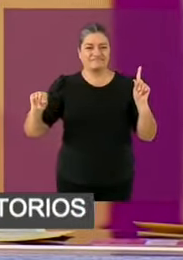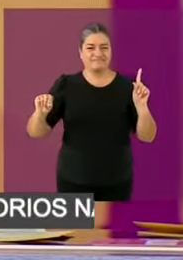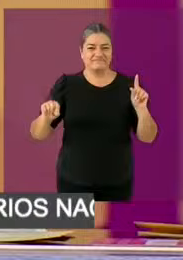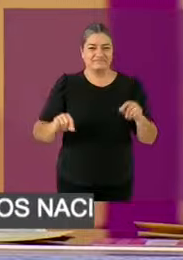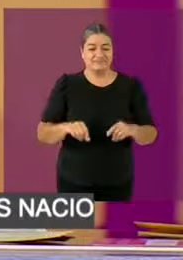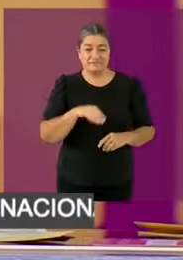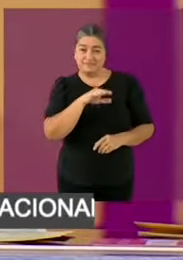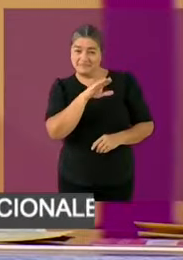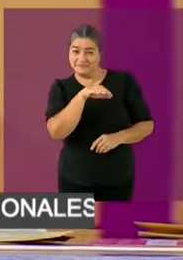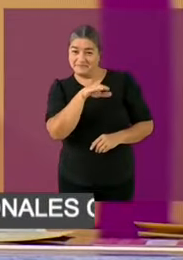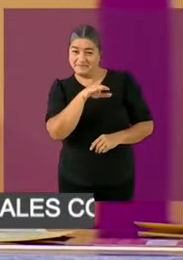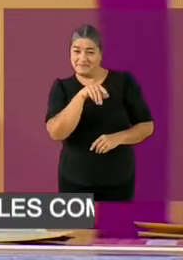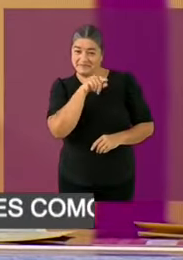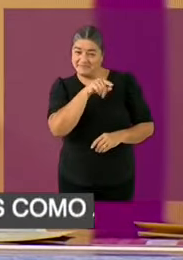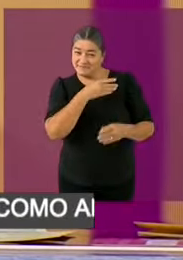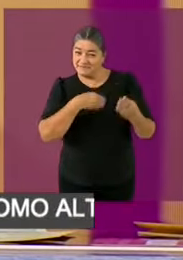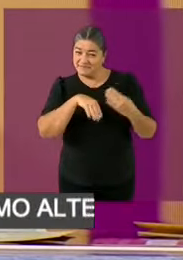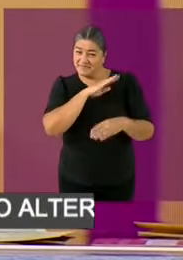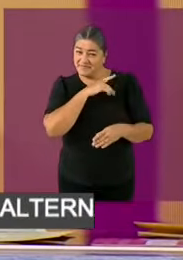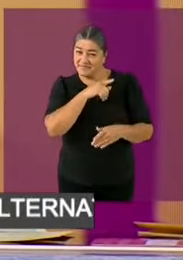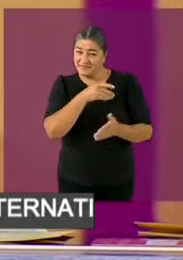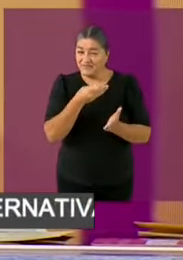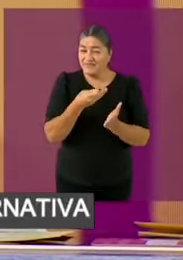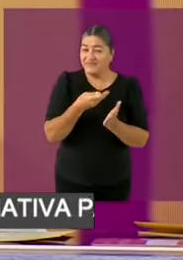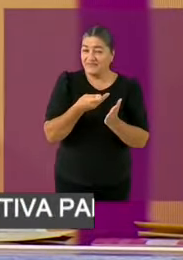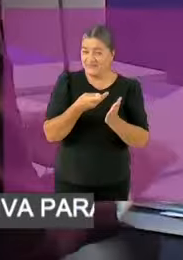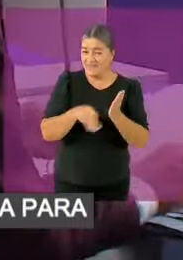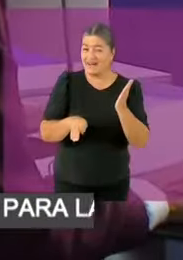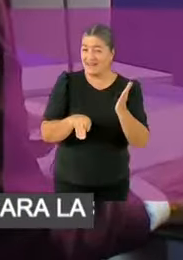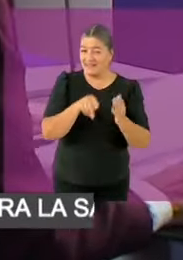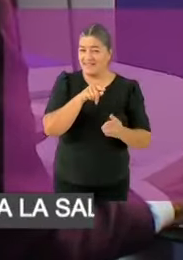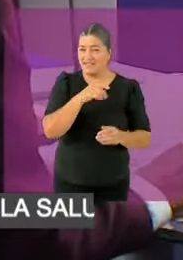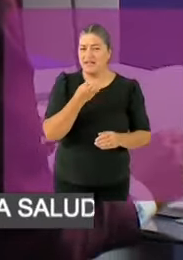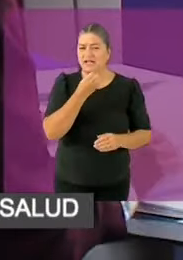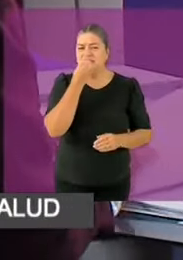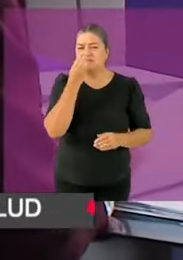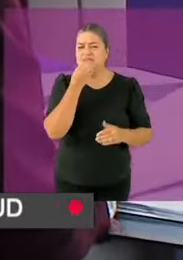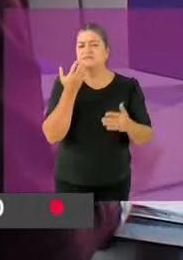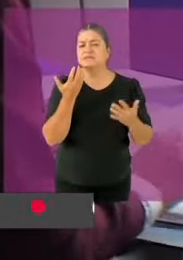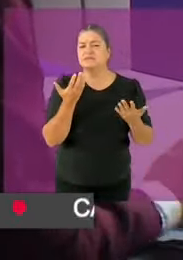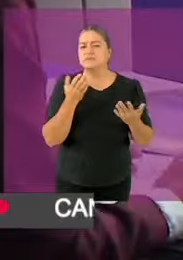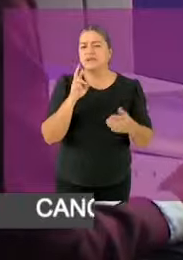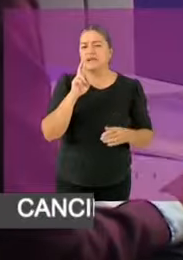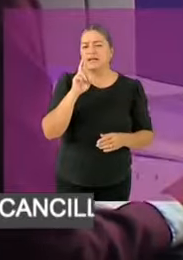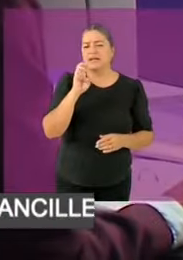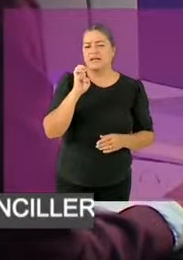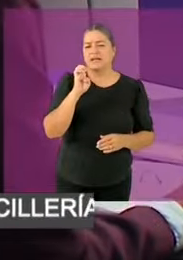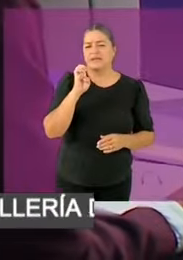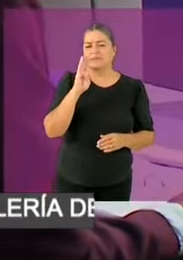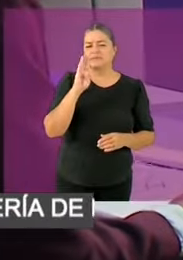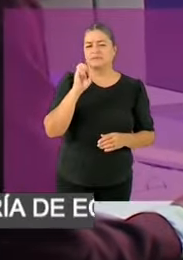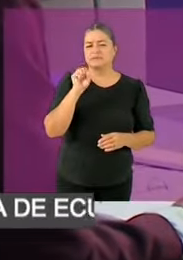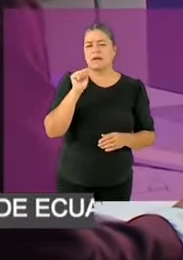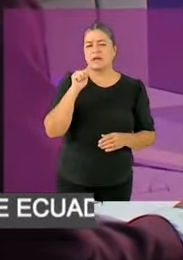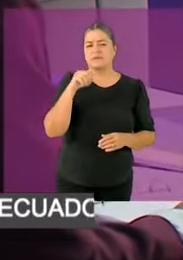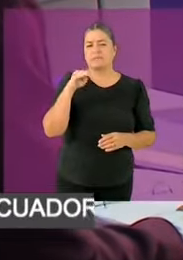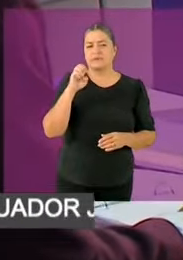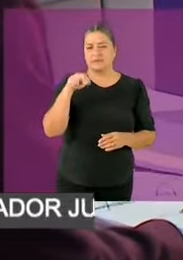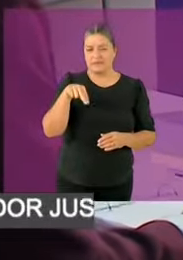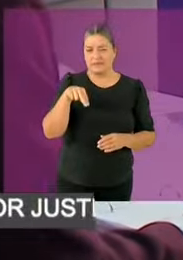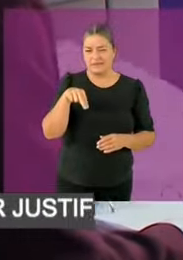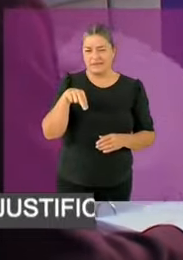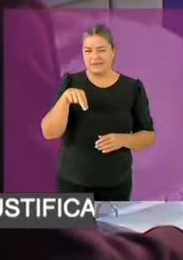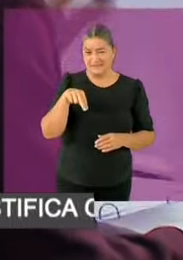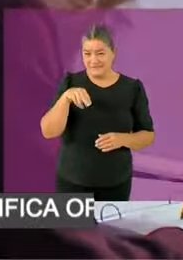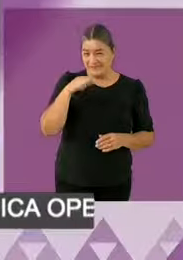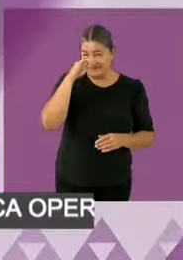Es increíble, Claudia, que por tu indolencia hayan muerto 19 niños y 7 adultos. Saludo a Mireia, que está aquí en